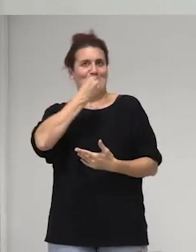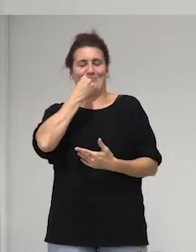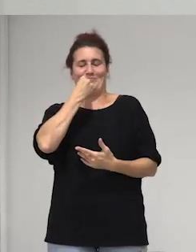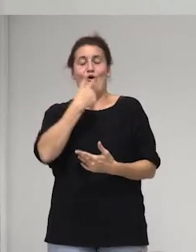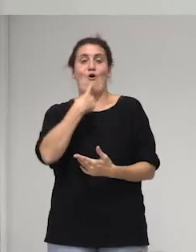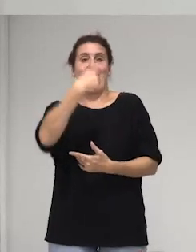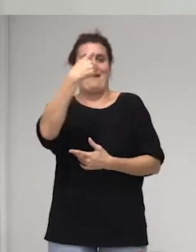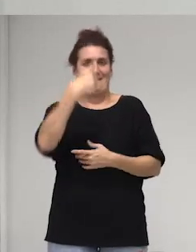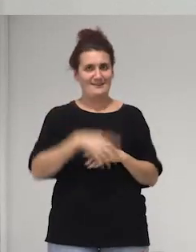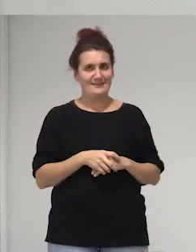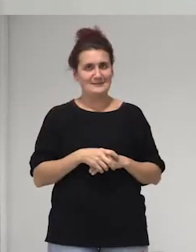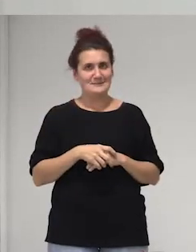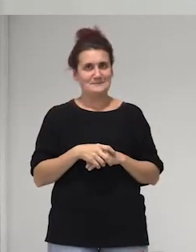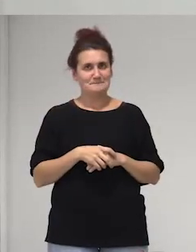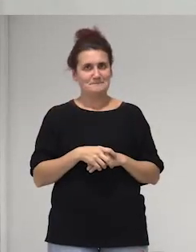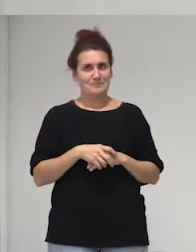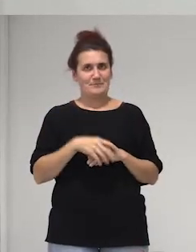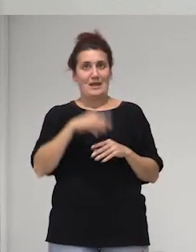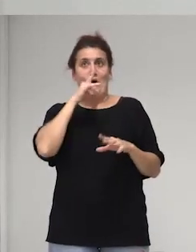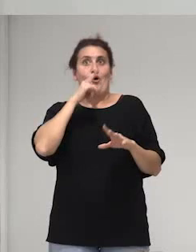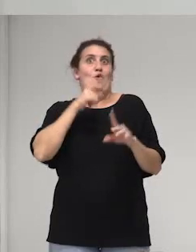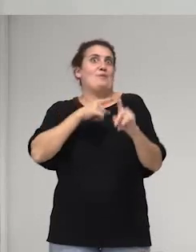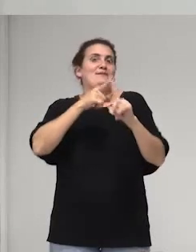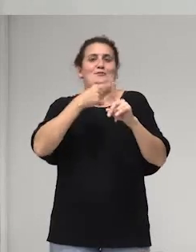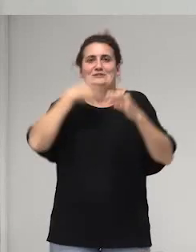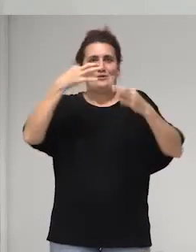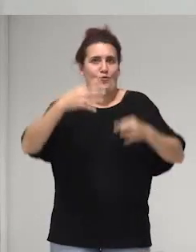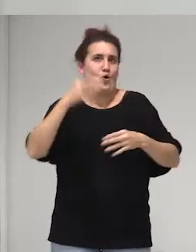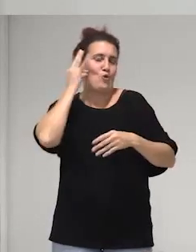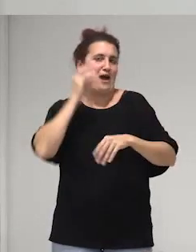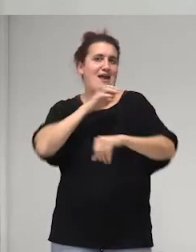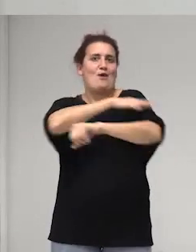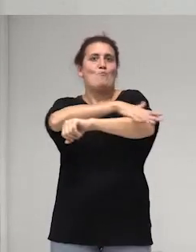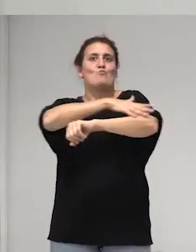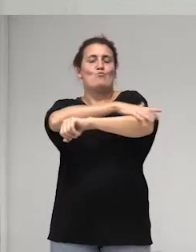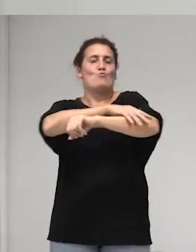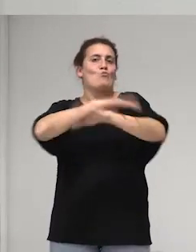un día la feminista vamos a gobernar el mundo sí sí cerebro